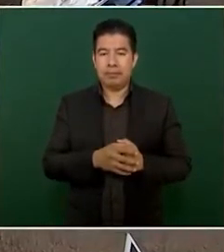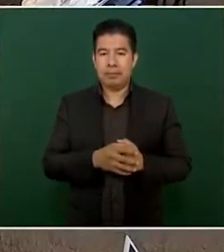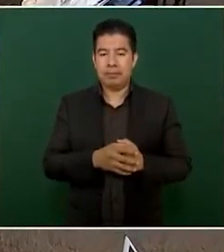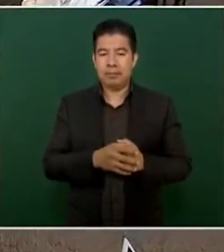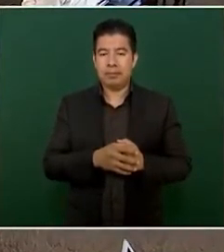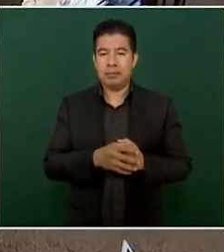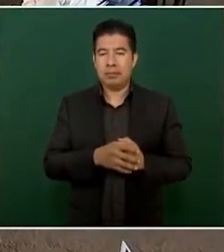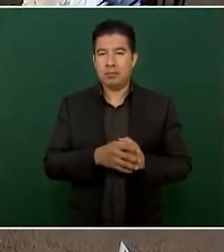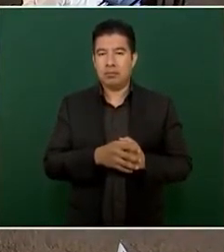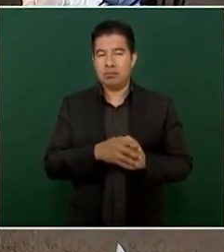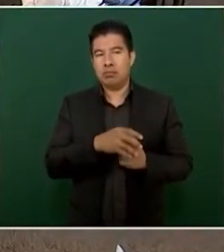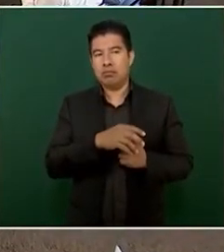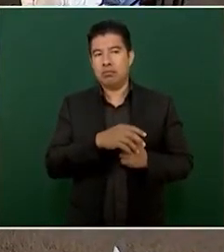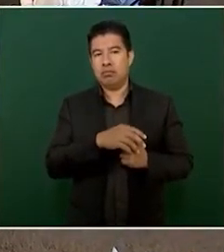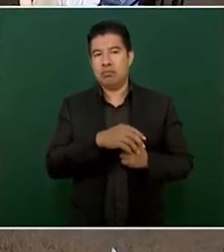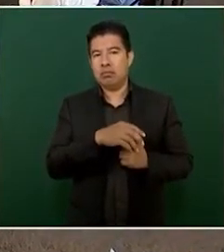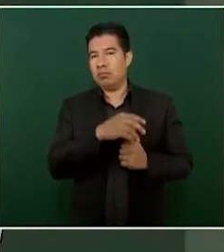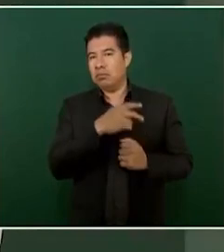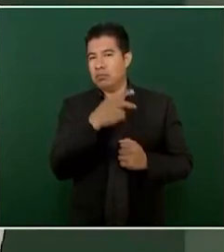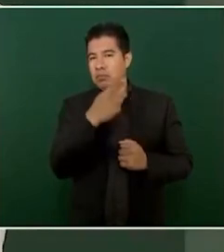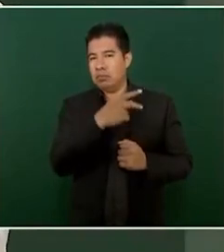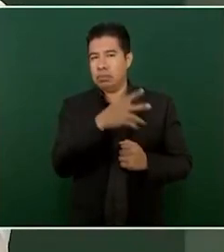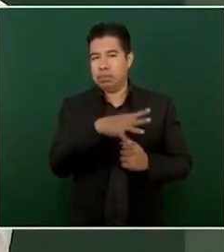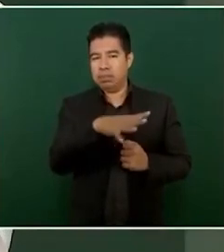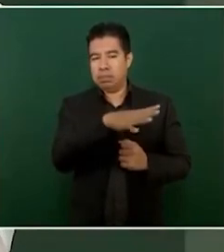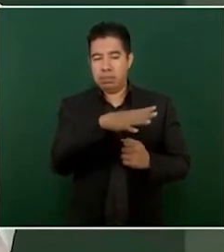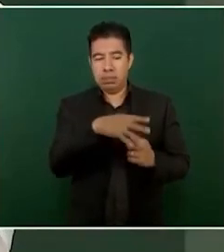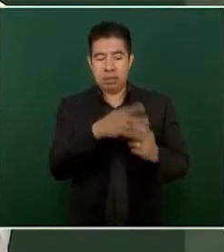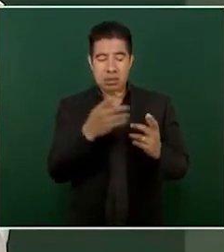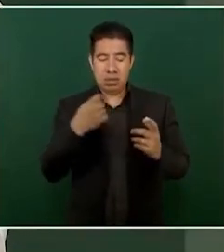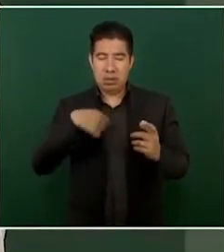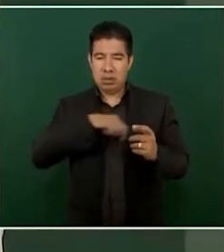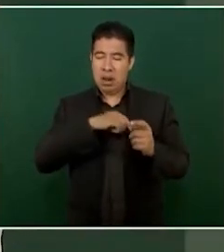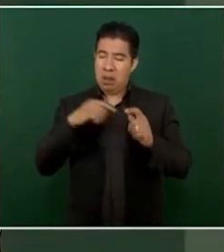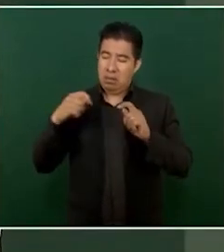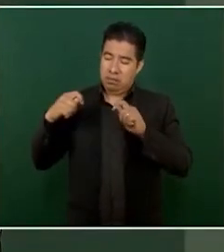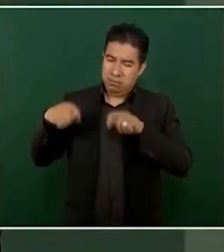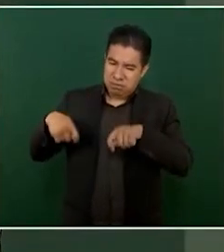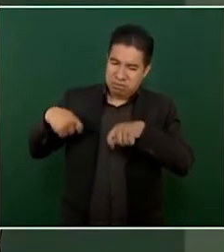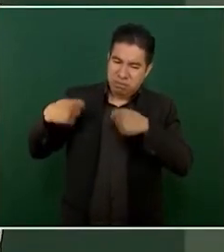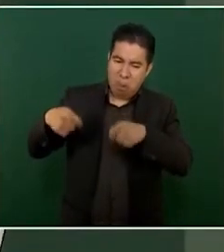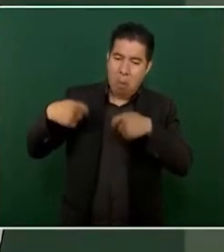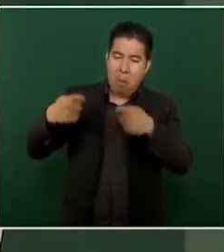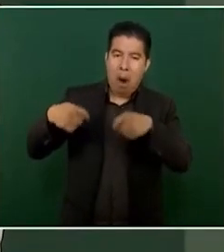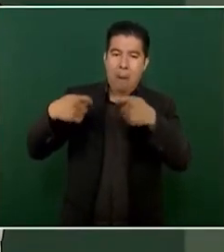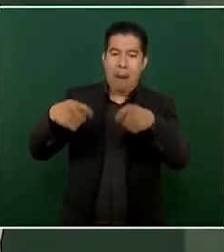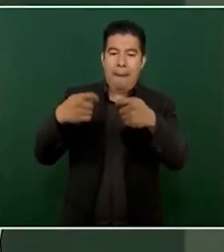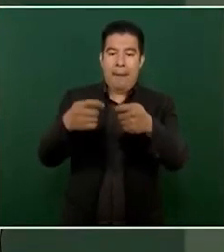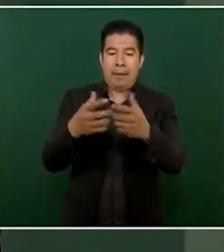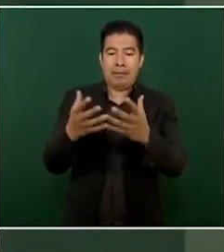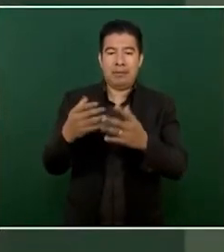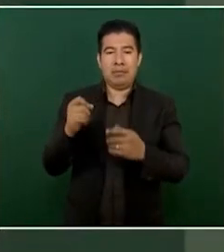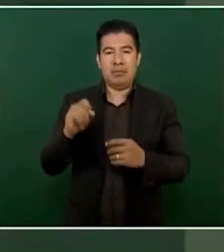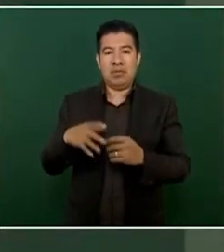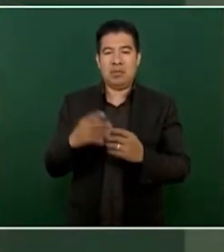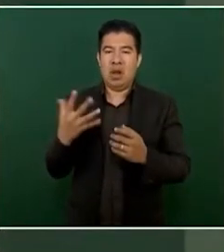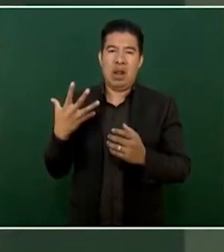lamentablemente por la violencia que heredamos del periodo neoliberal,